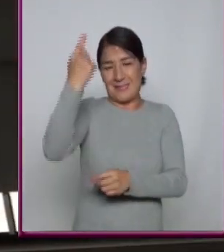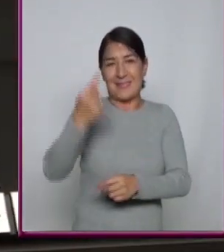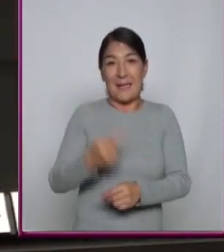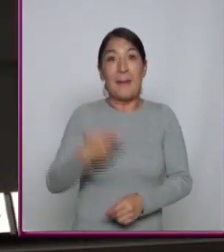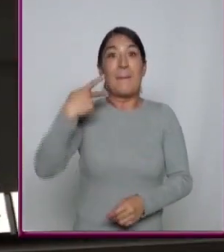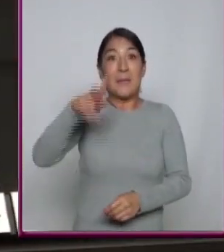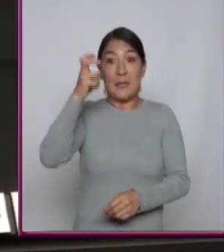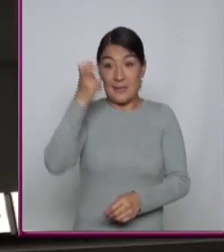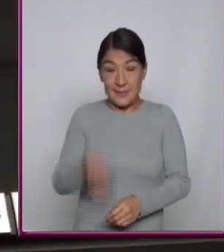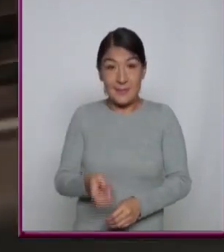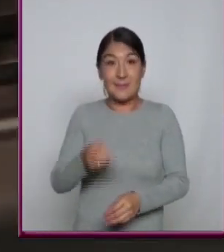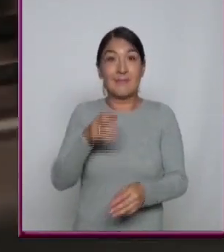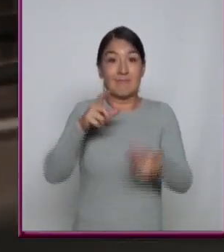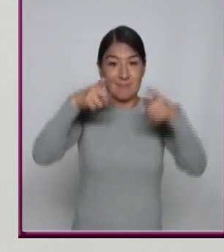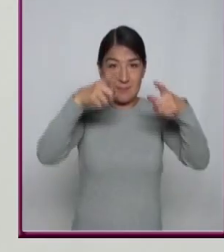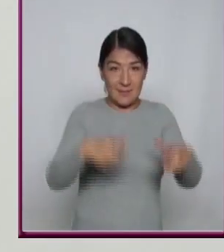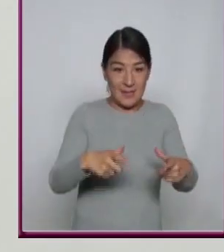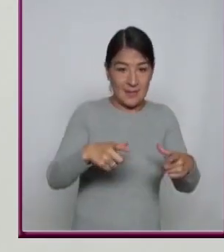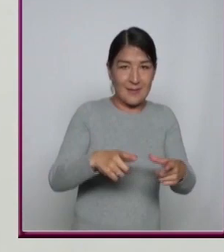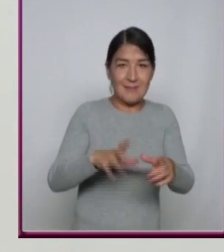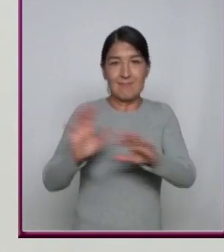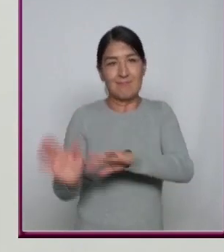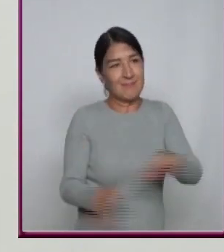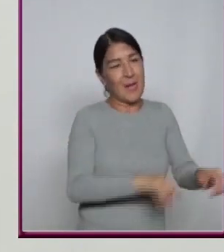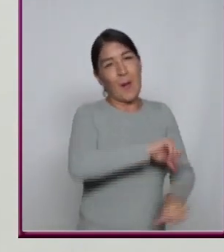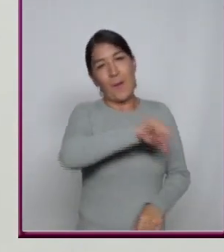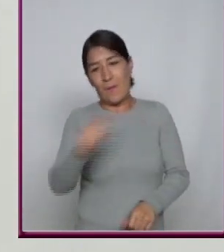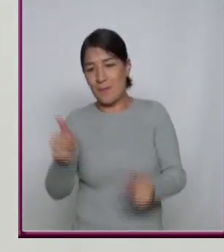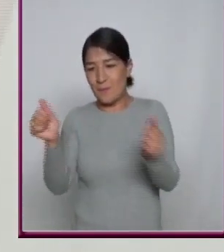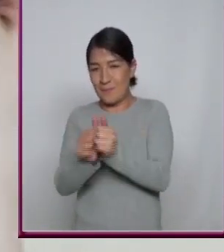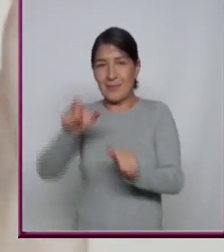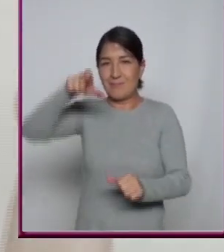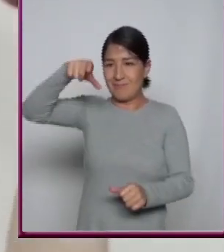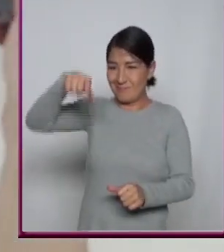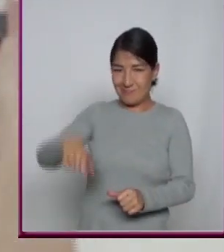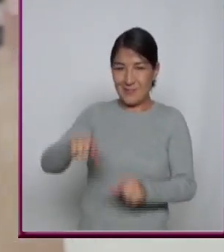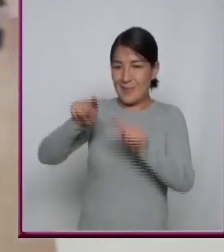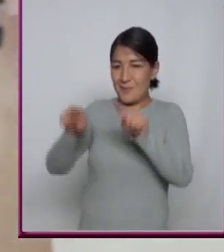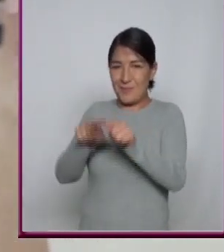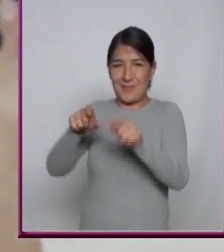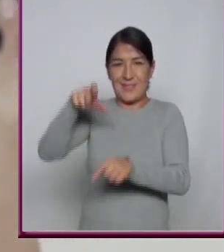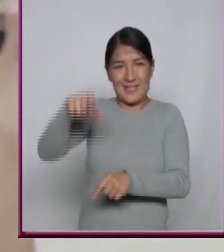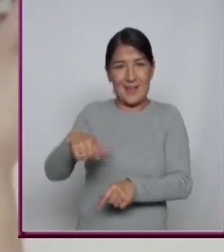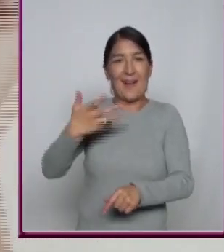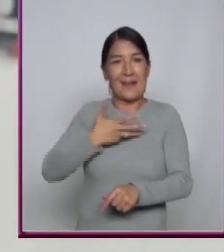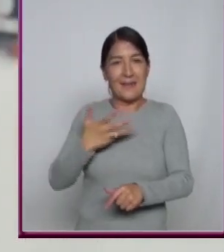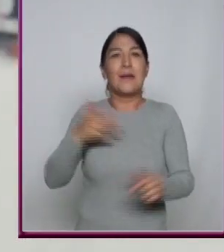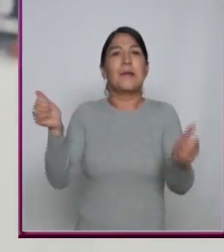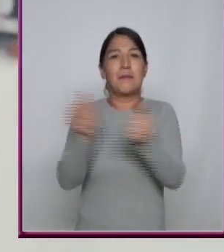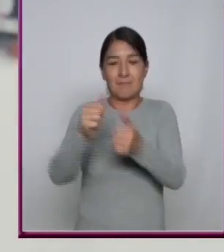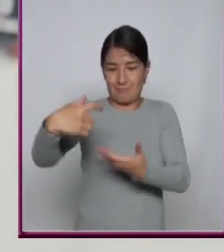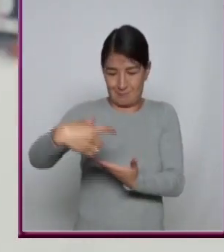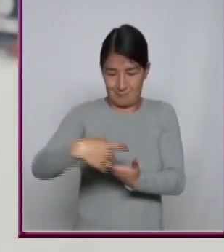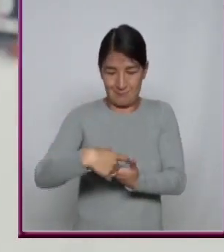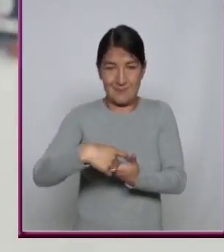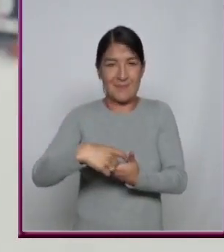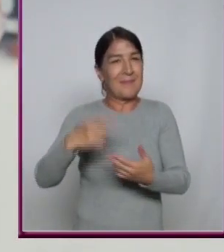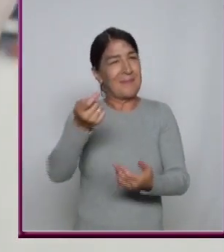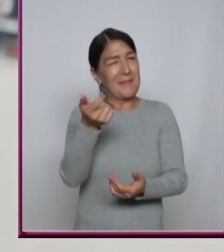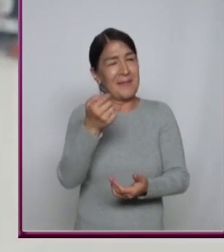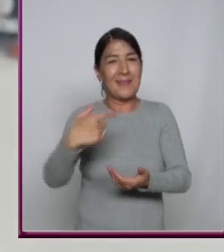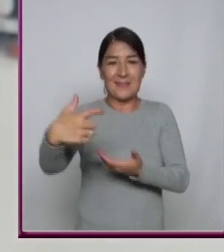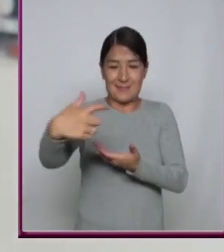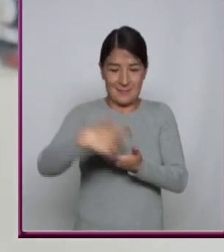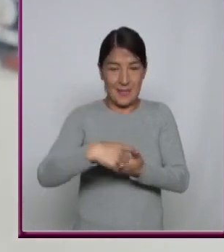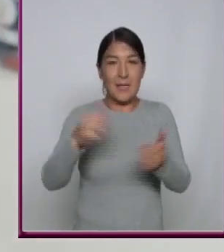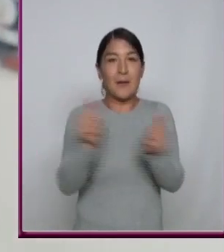tras este formato Llegaron otros Como el cassette de cinta magnética Que funcionaba en un sistema similar Con la